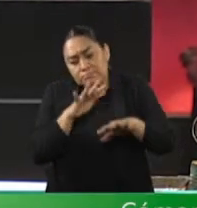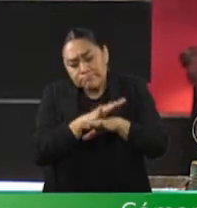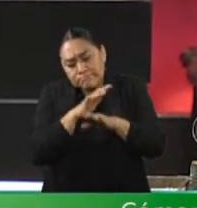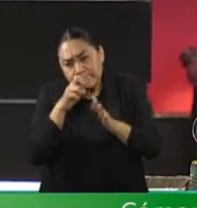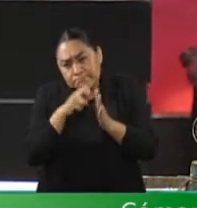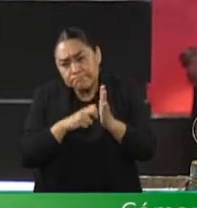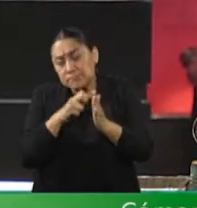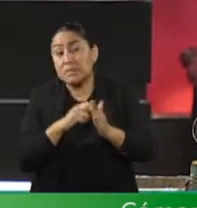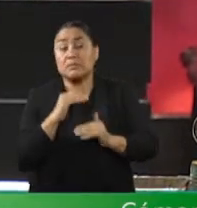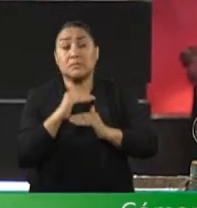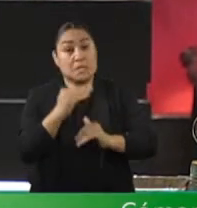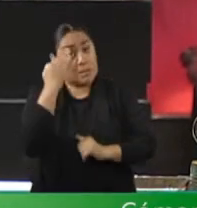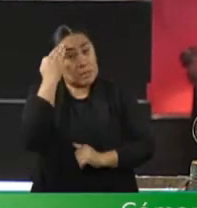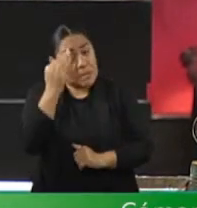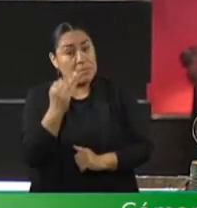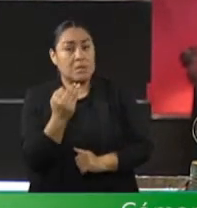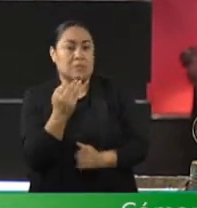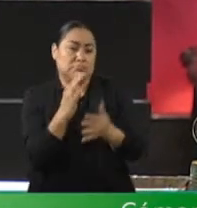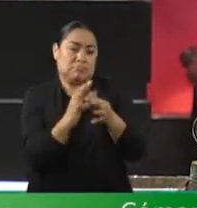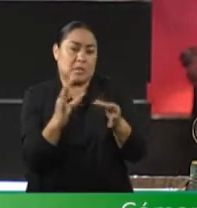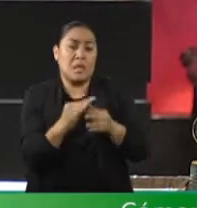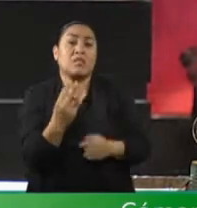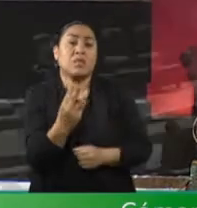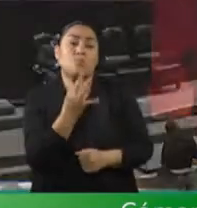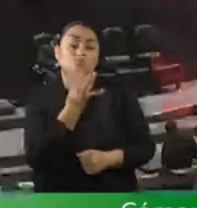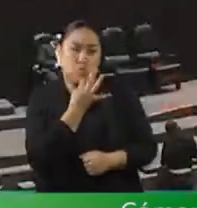hasta por tres minutos, por favor.